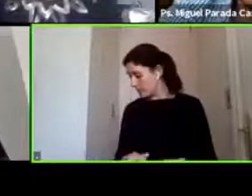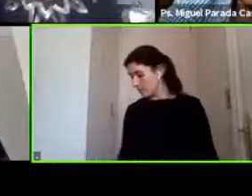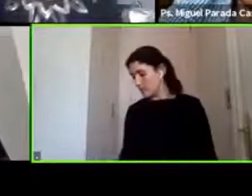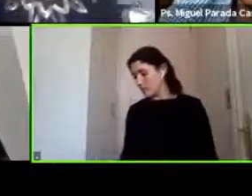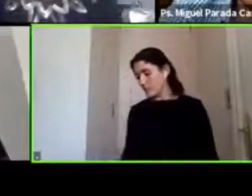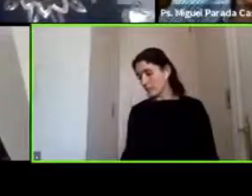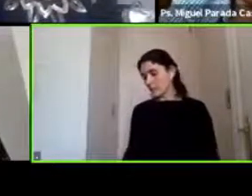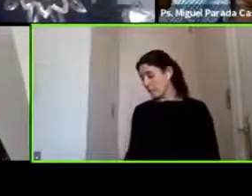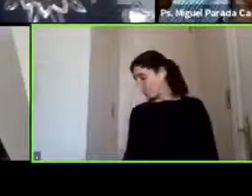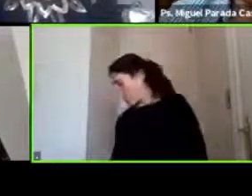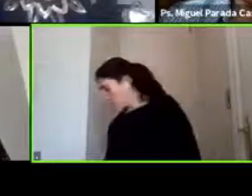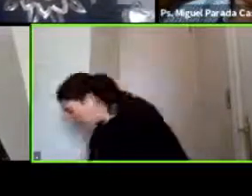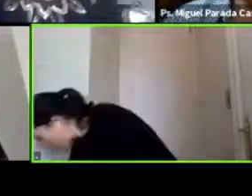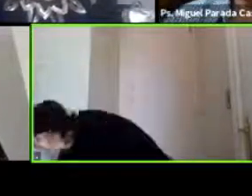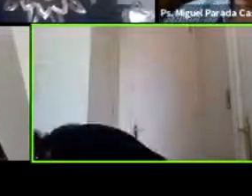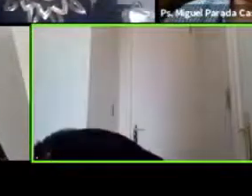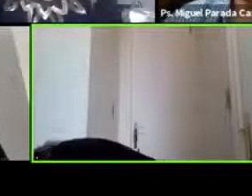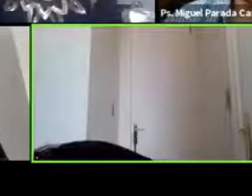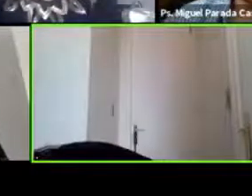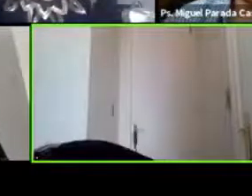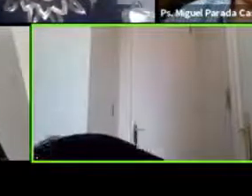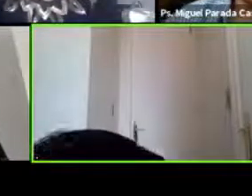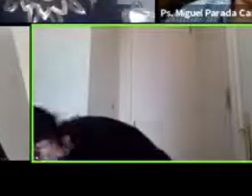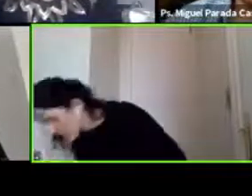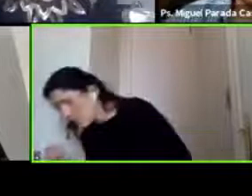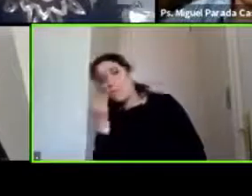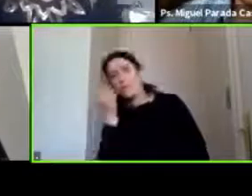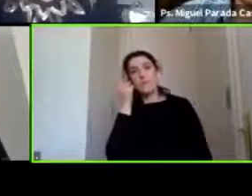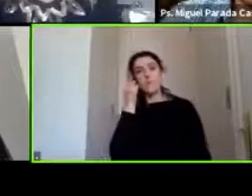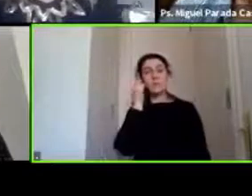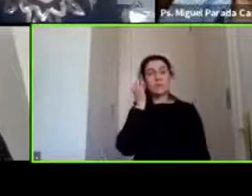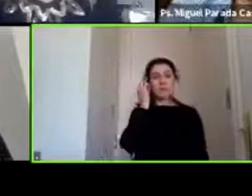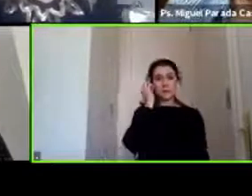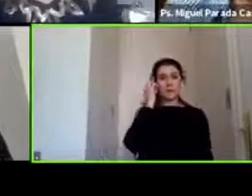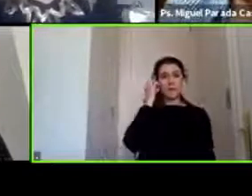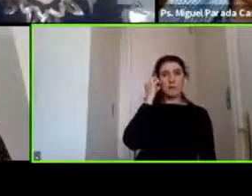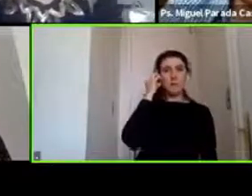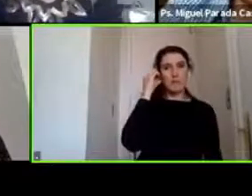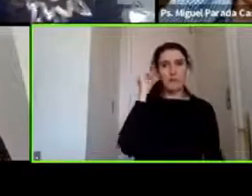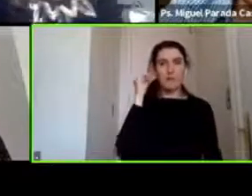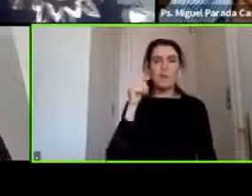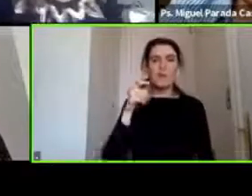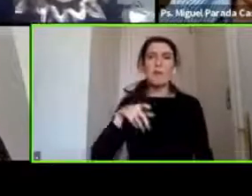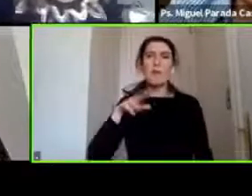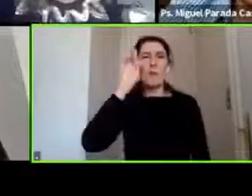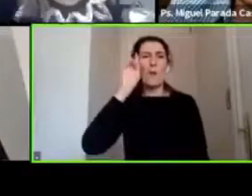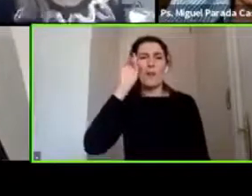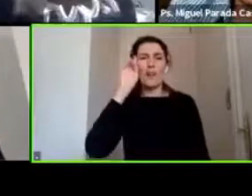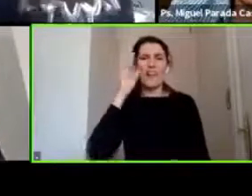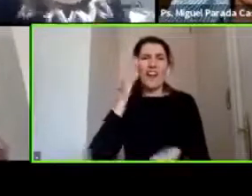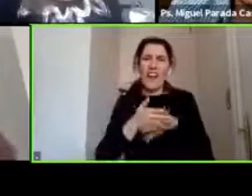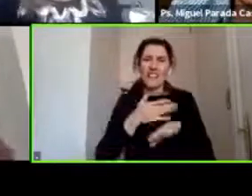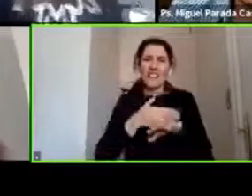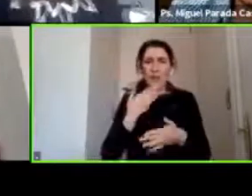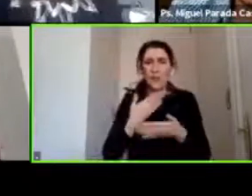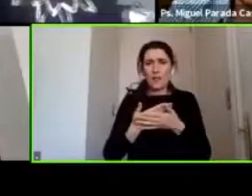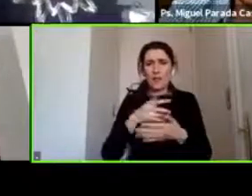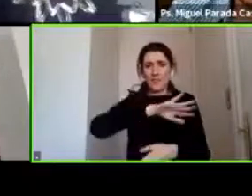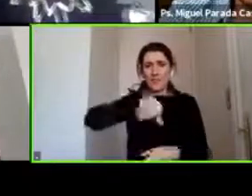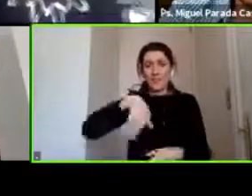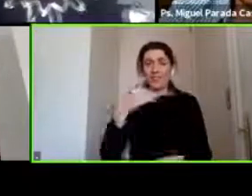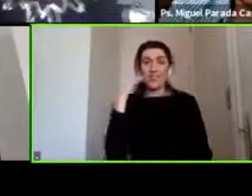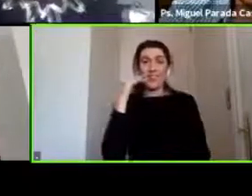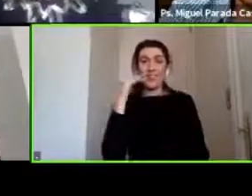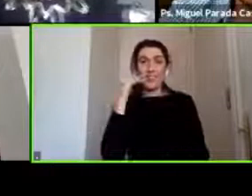avanzado porque antes no sé imagino que todos cuando andábamos en auto cuando eras más chicos eran todos atrás apiñados en el piso y los mamás manejando con una mano